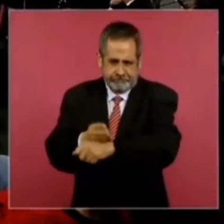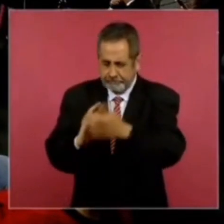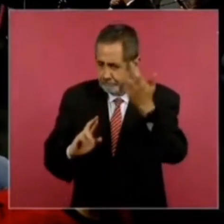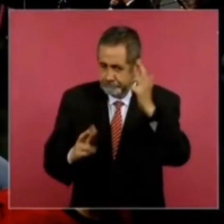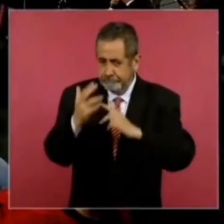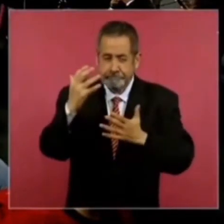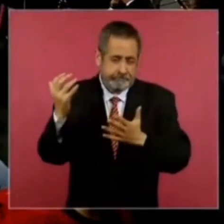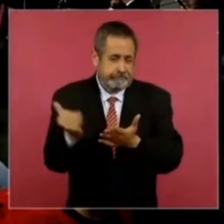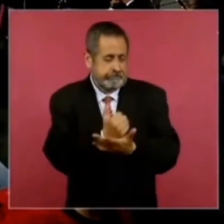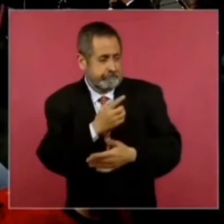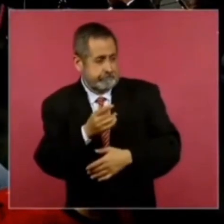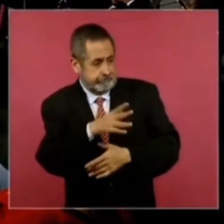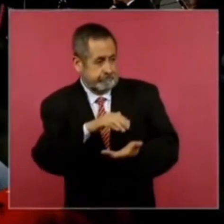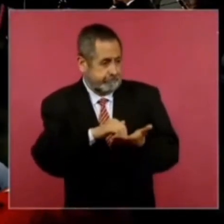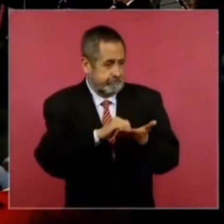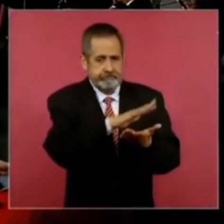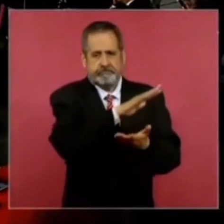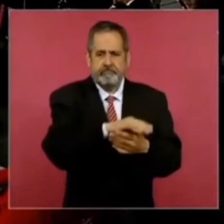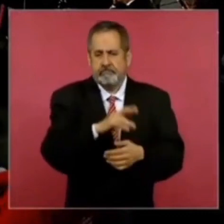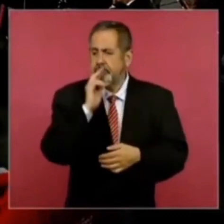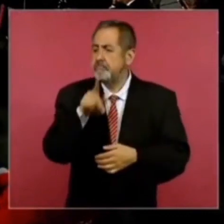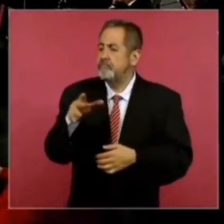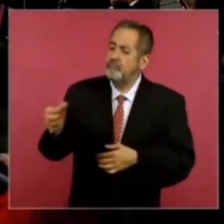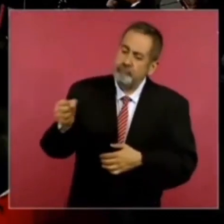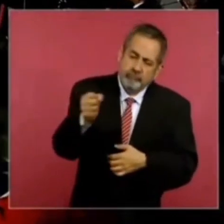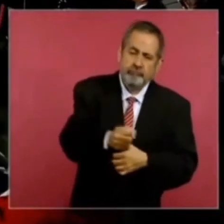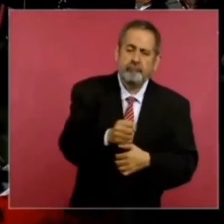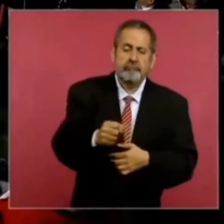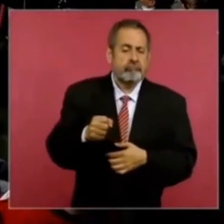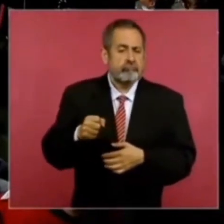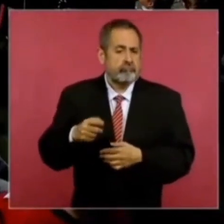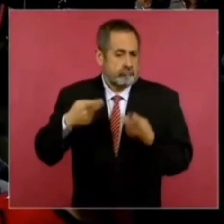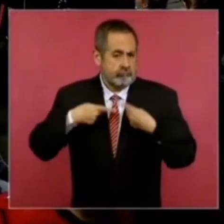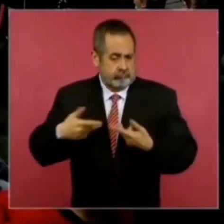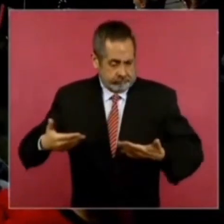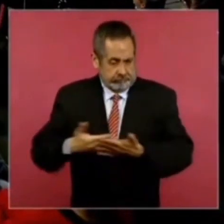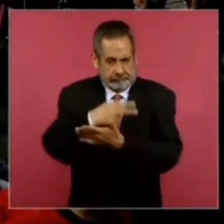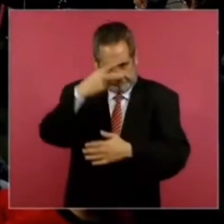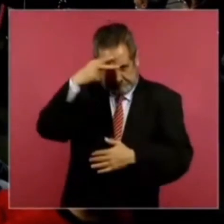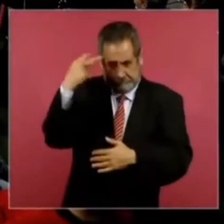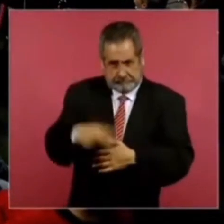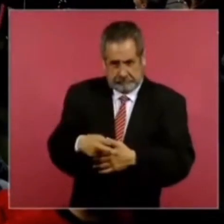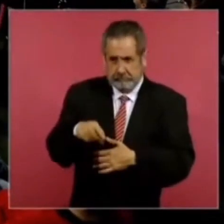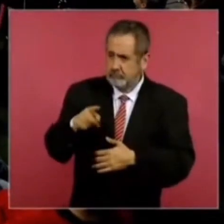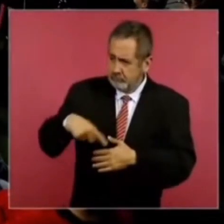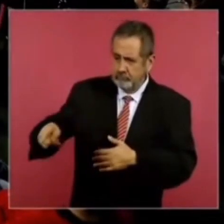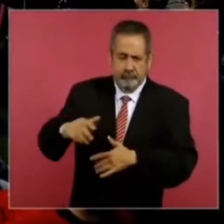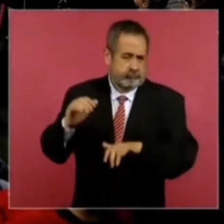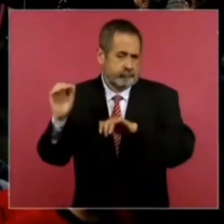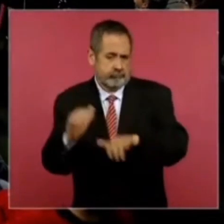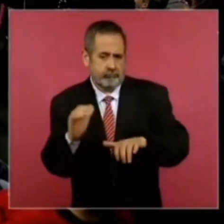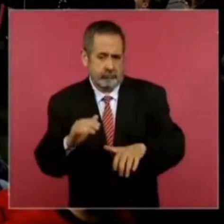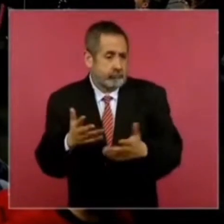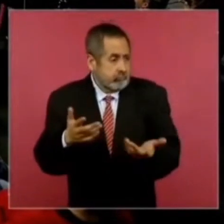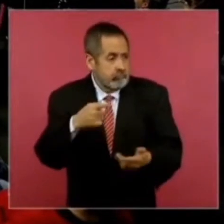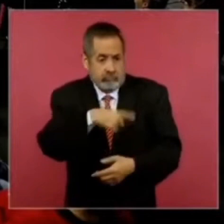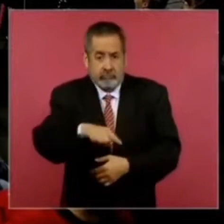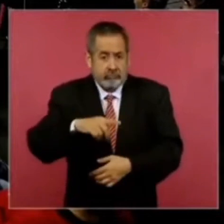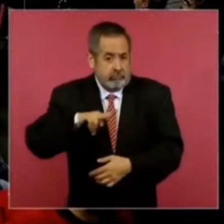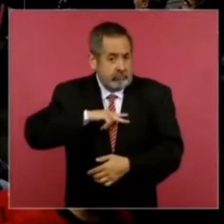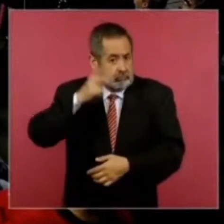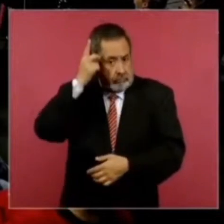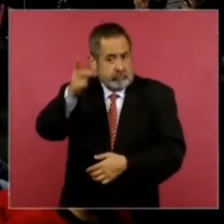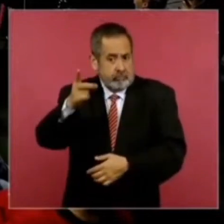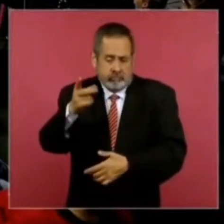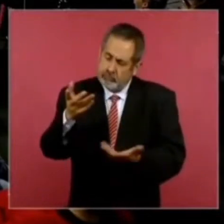que se decide que los trabajadores de los ferrocarriles, que ya eran de México, iban a